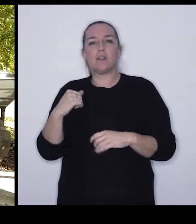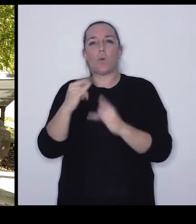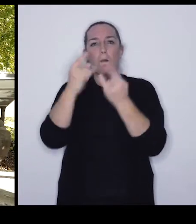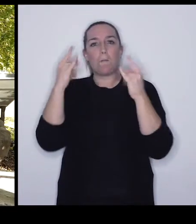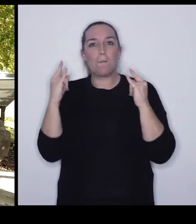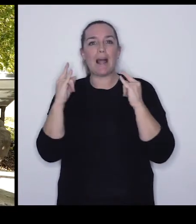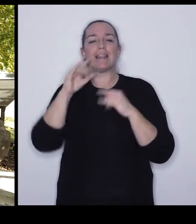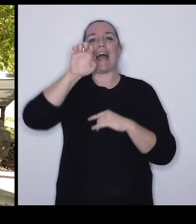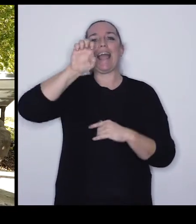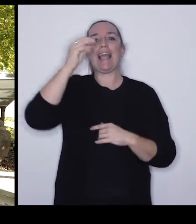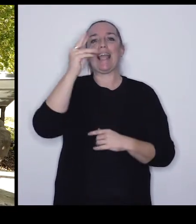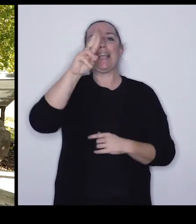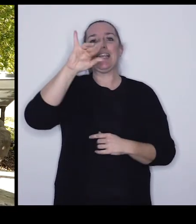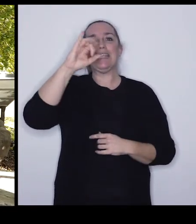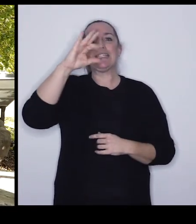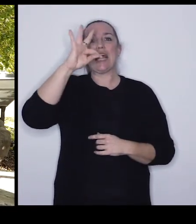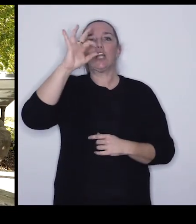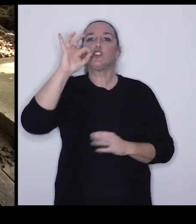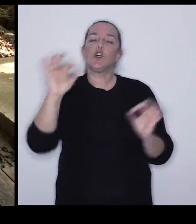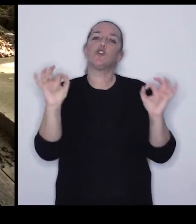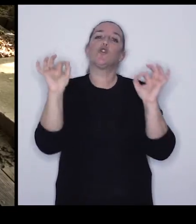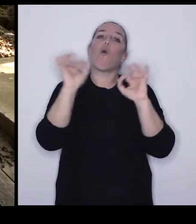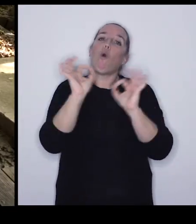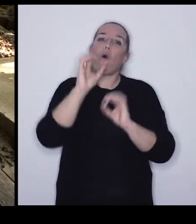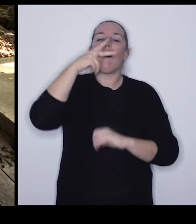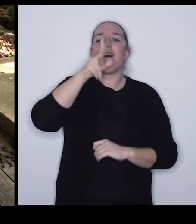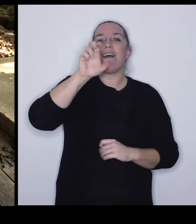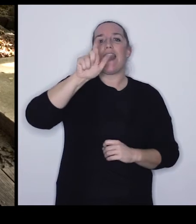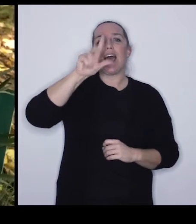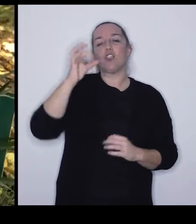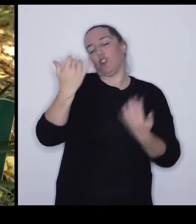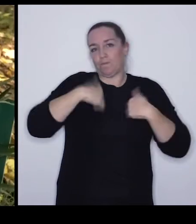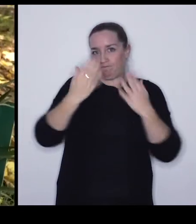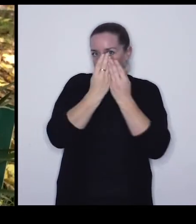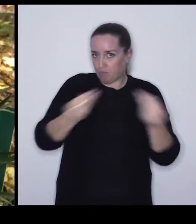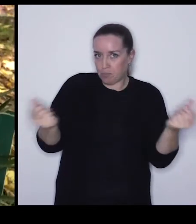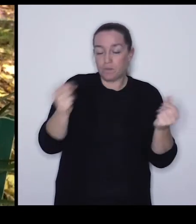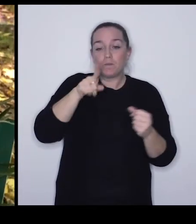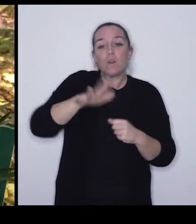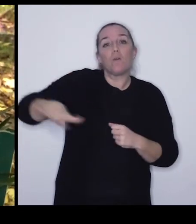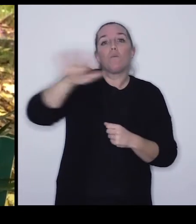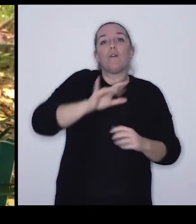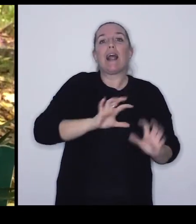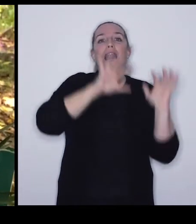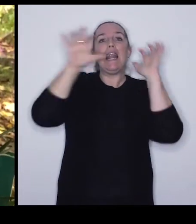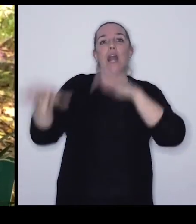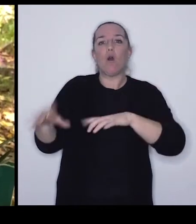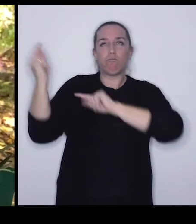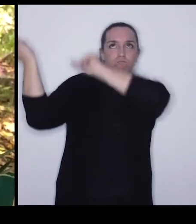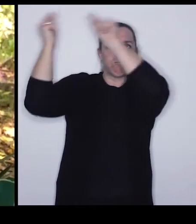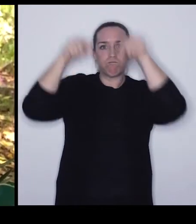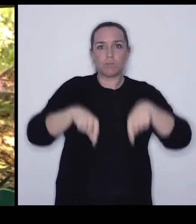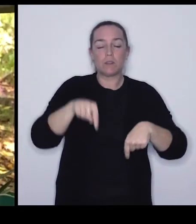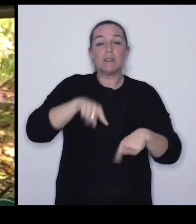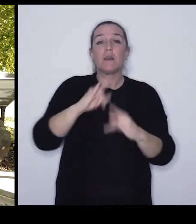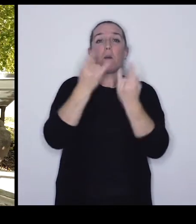plantas como equisetos y helechos... ...estos ya así extintos, proceden de la provincia de León...